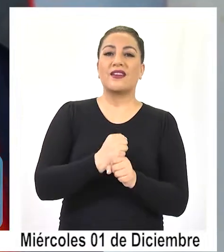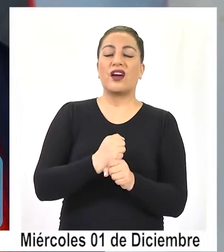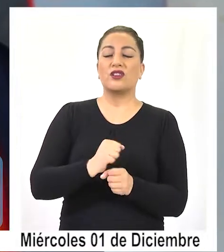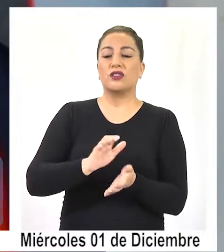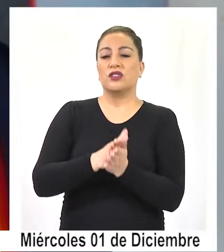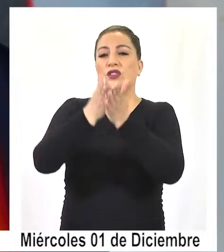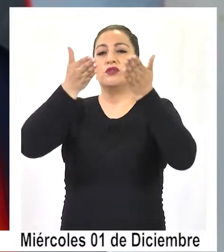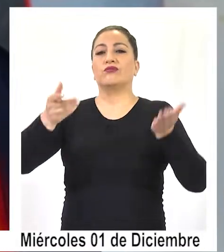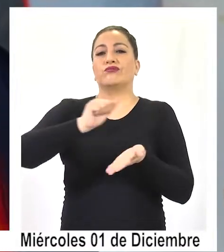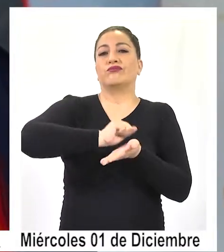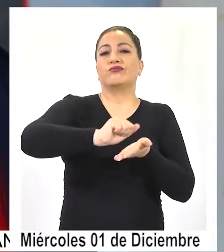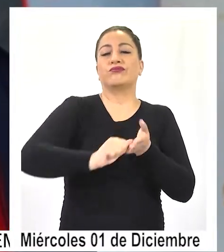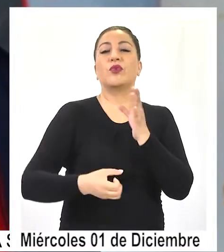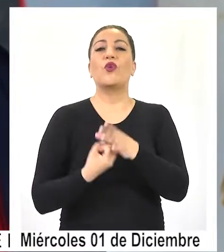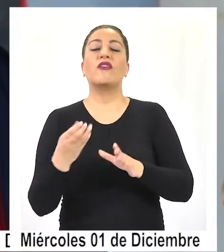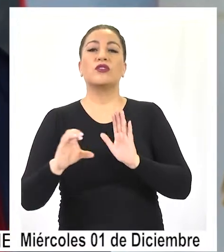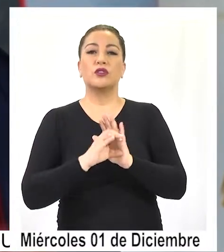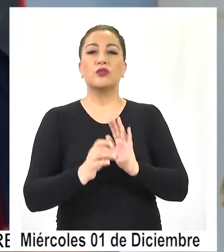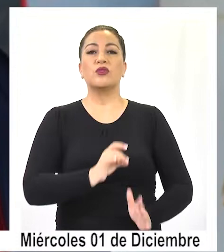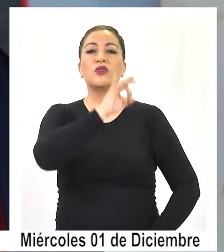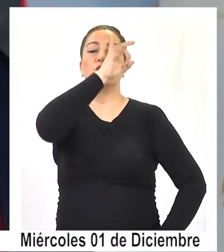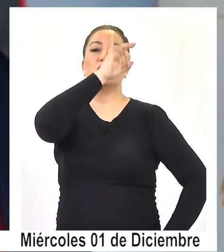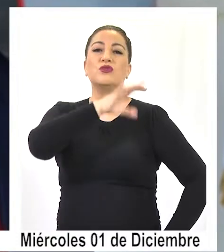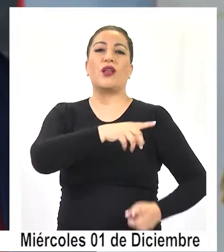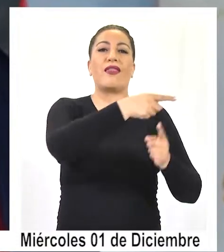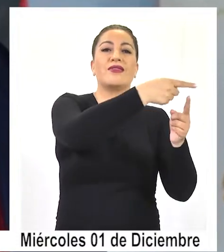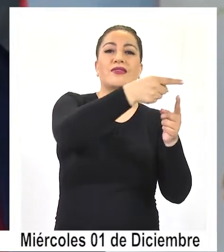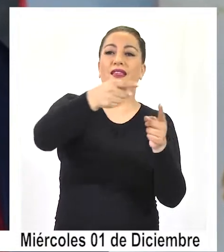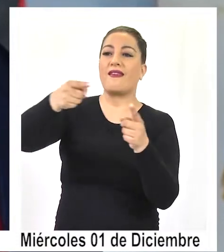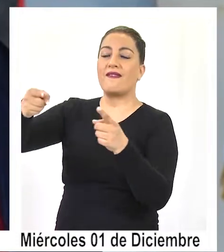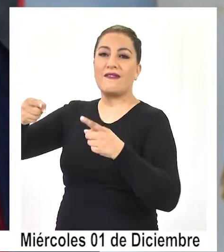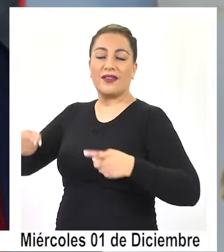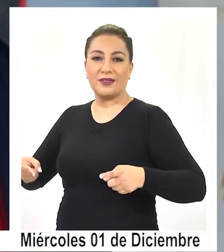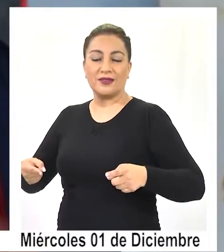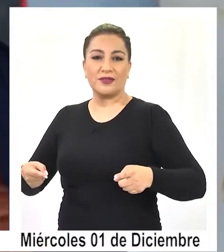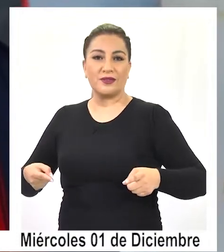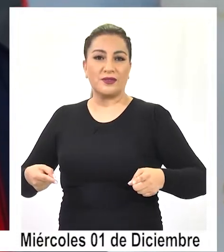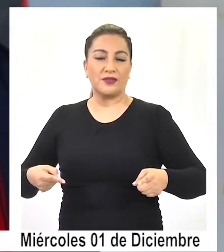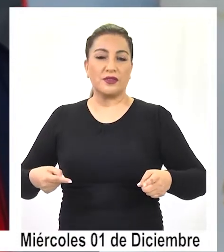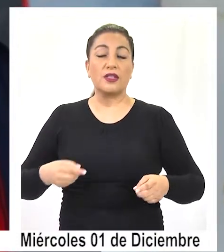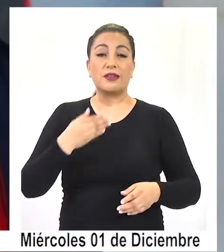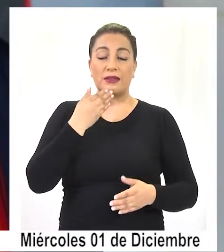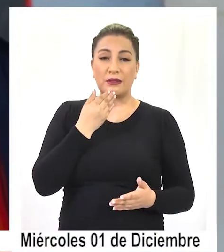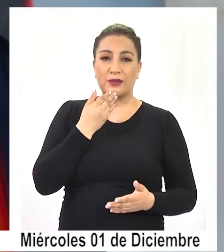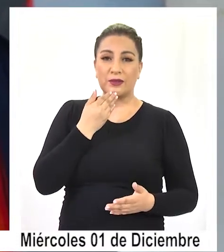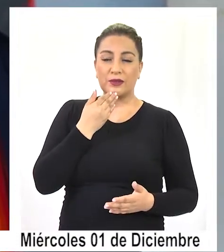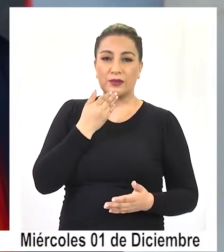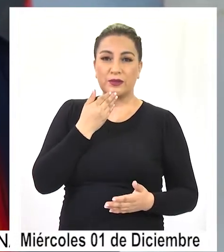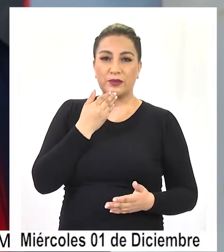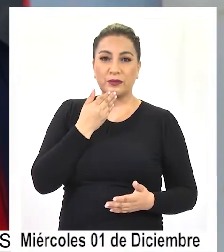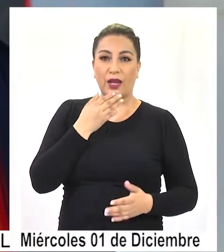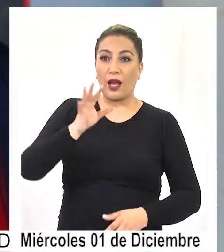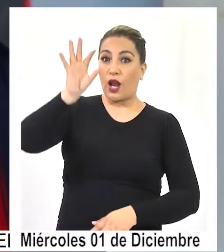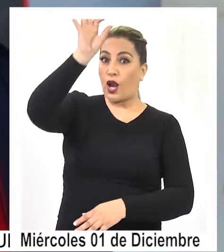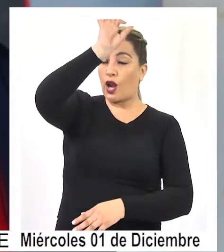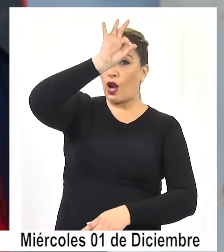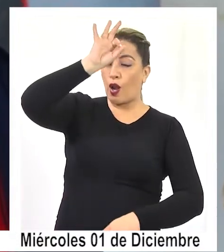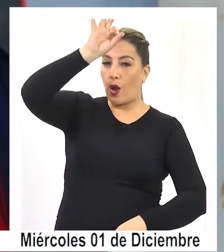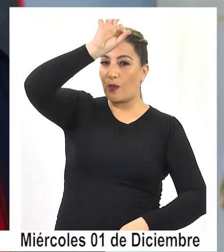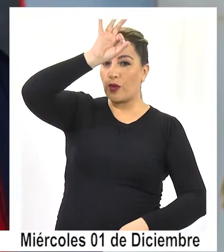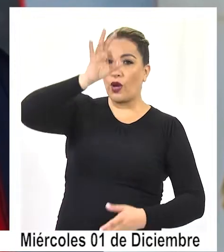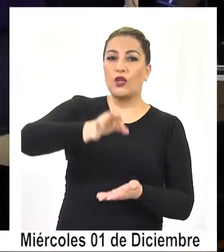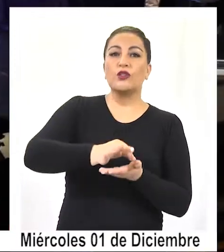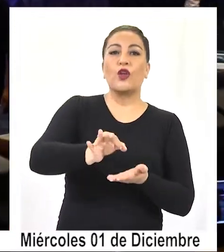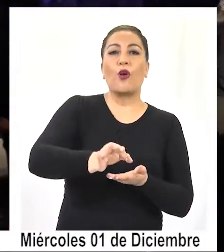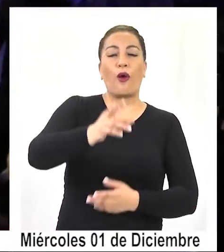escribir una nueva constitución para un Chile plurinacional que además va también a tener y recoger la mirada de los territorios y de los